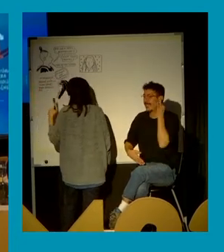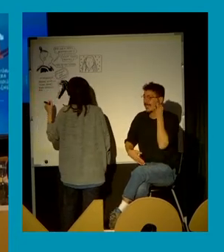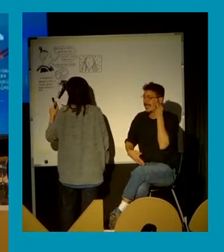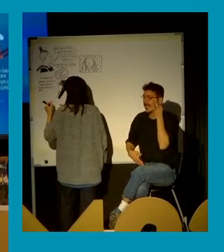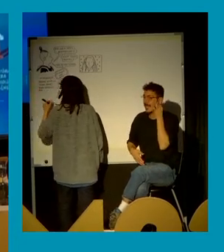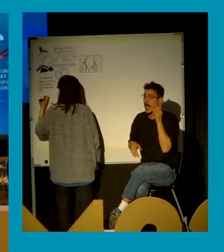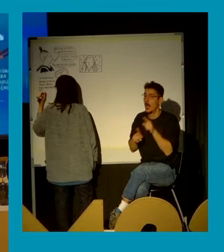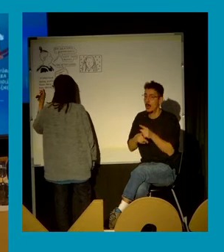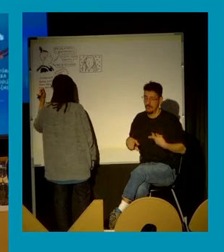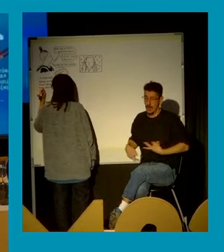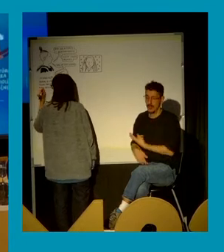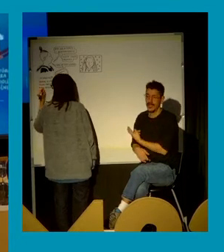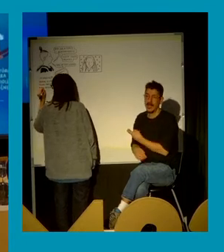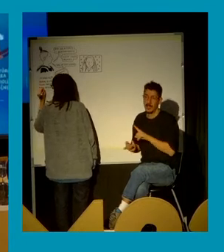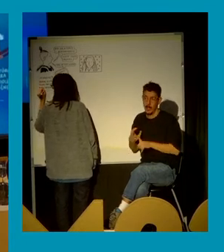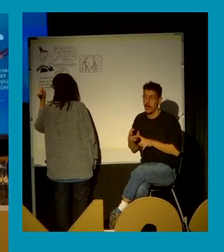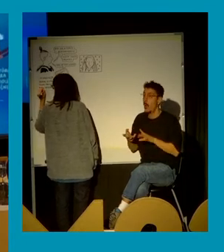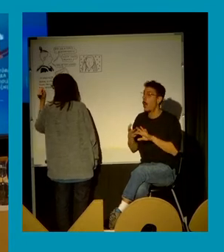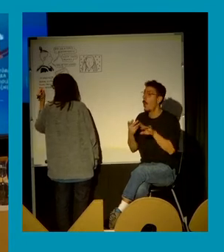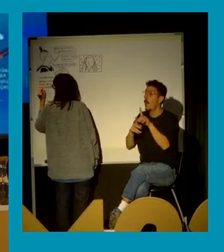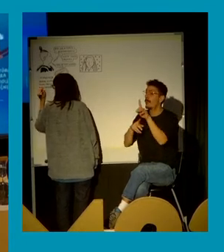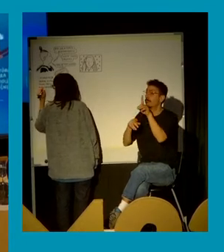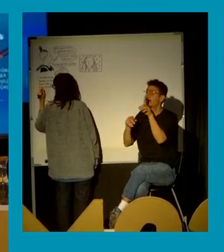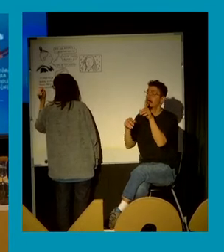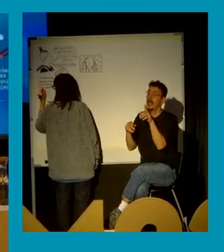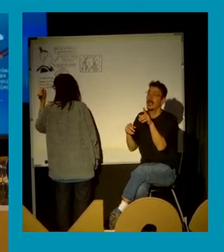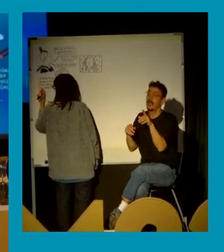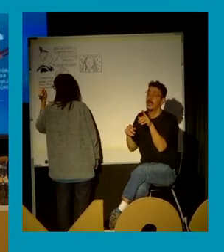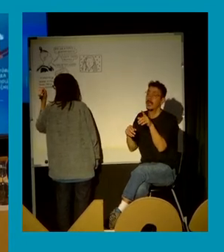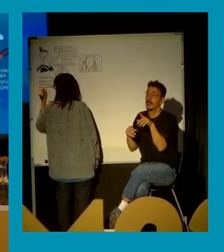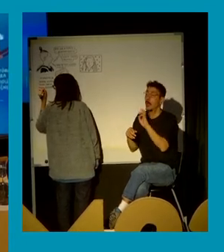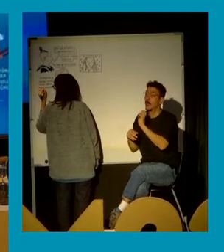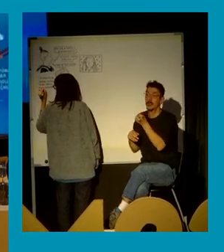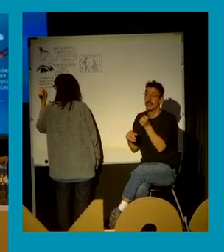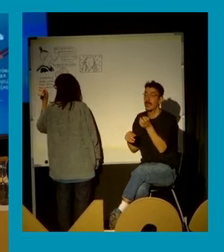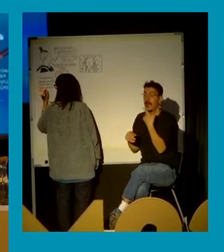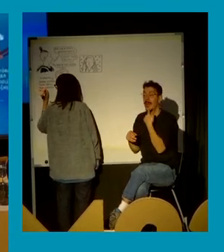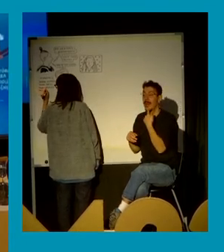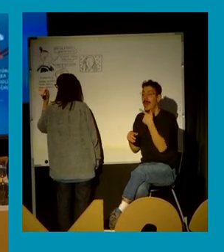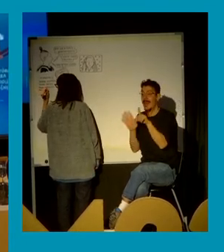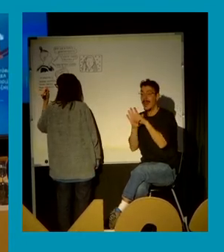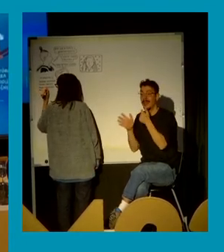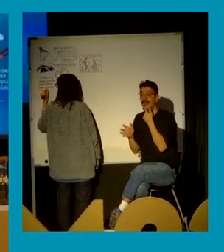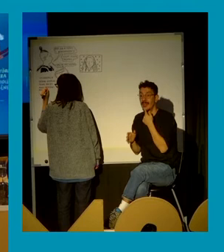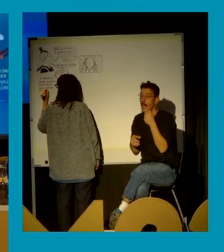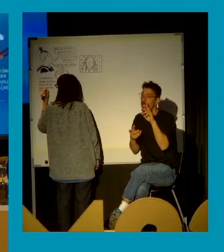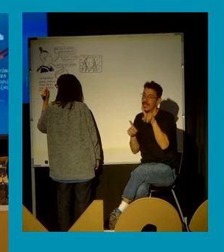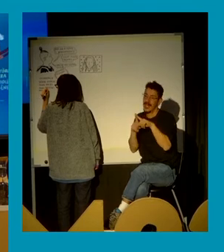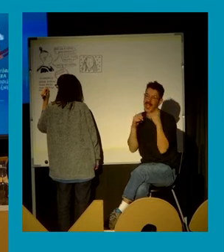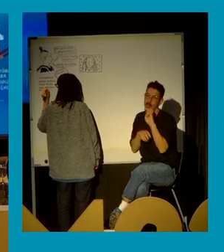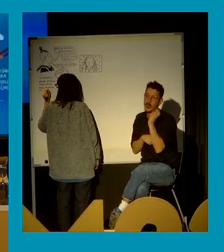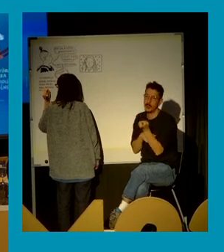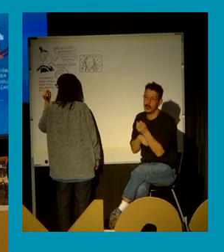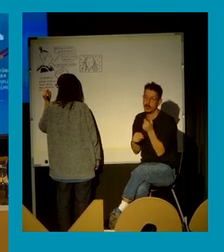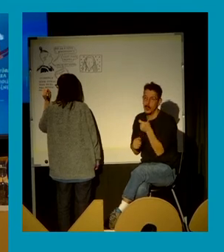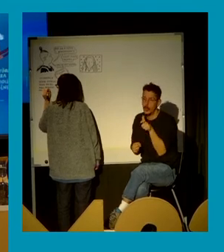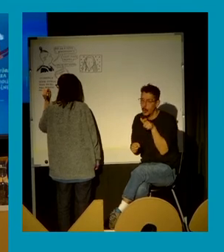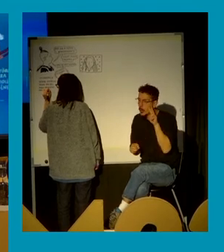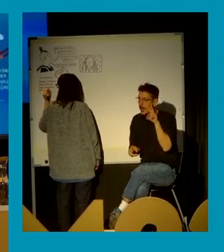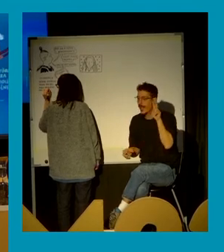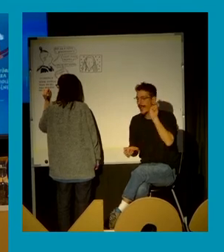otorga otras formas y otros recursos de intervención y de reparación, pero quizás también estaría pendiente